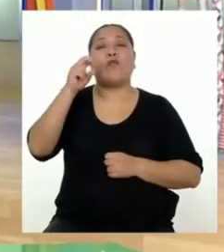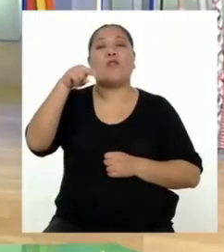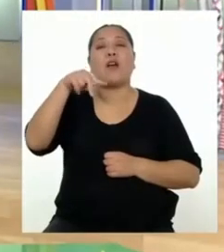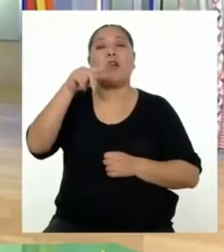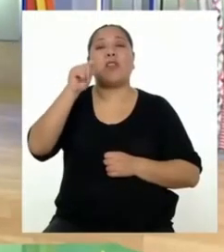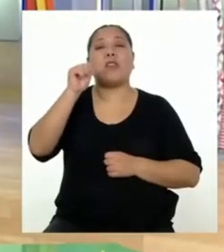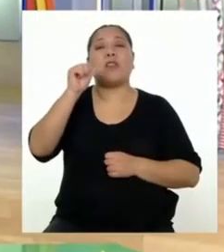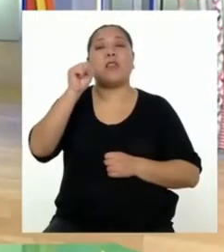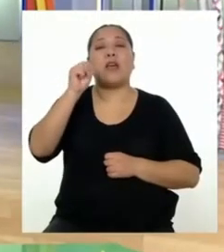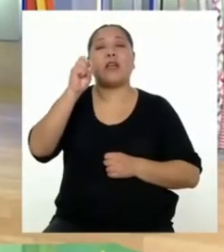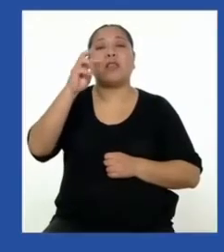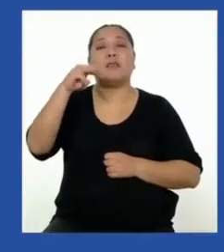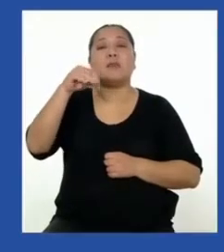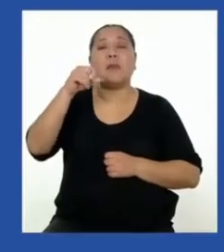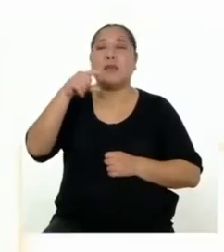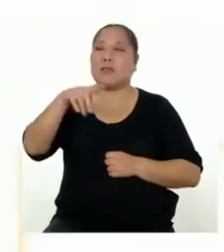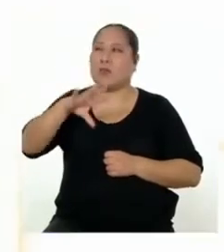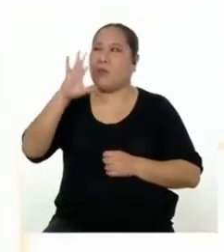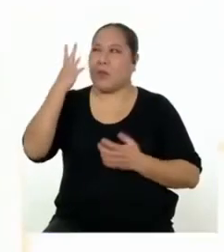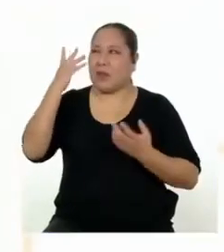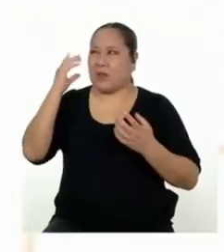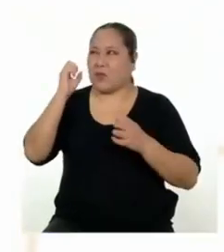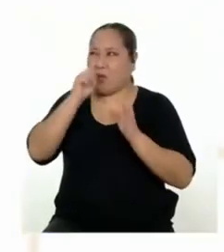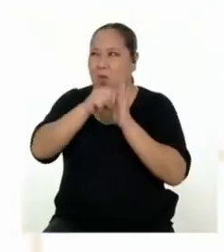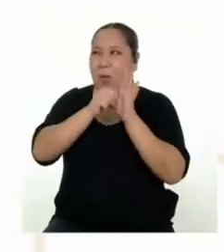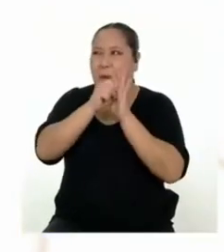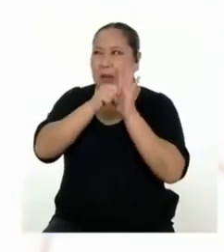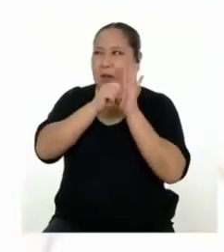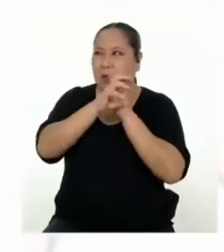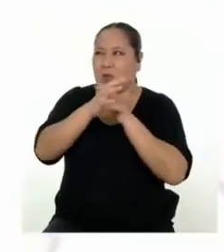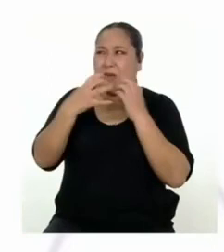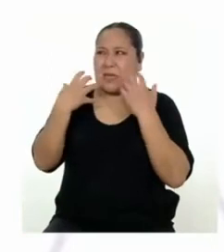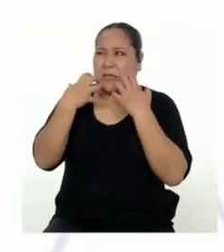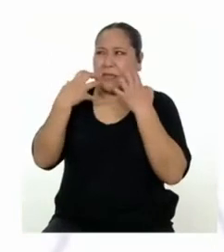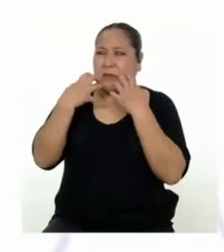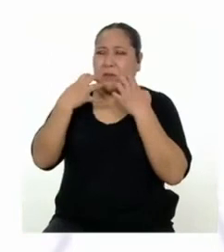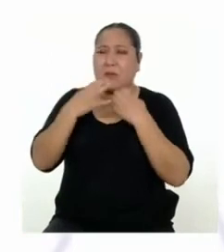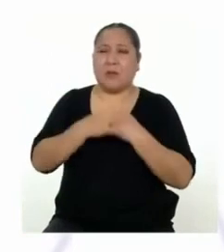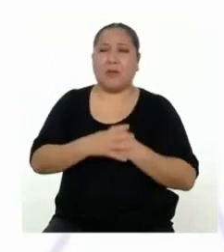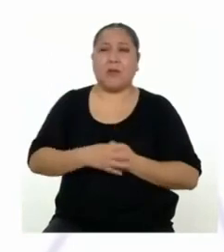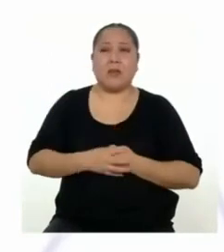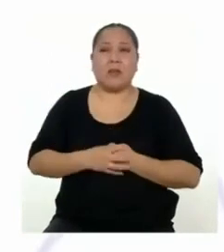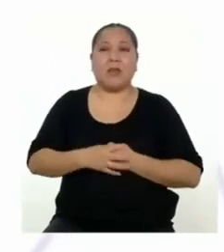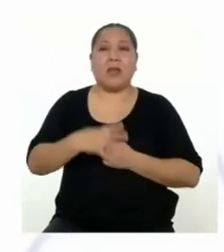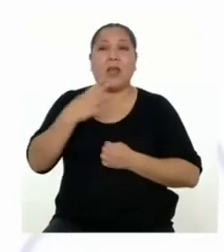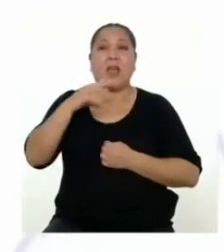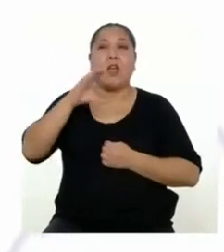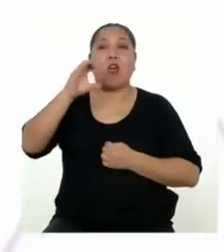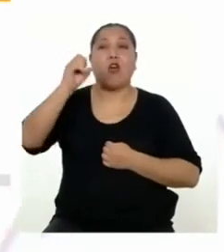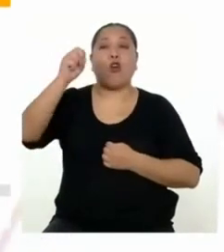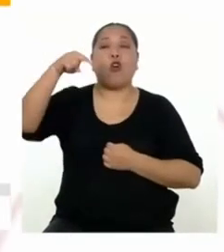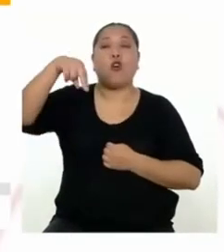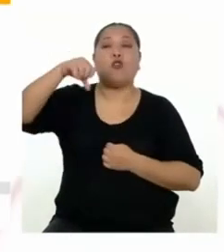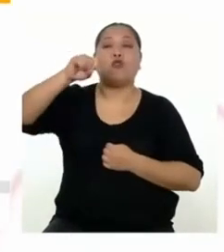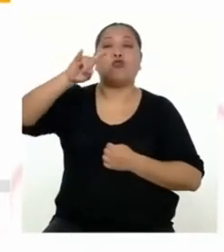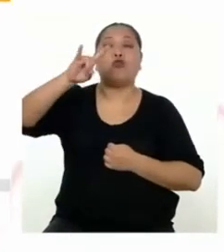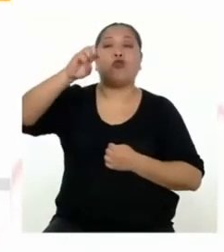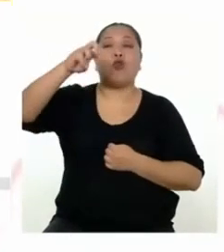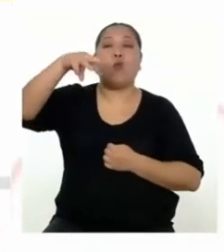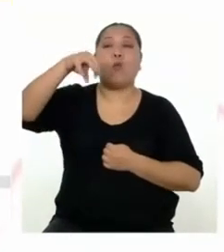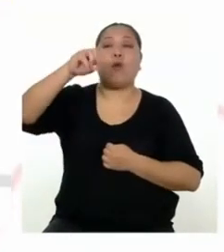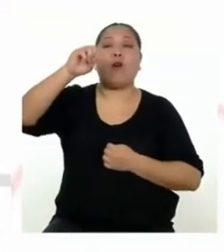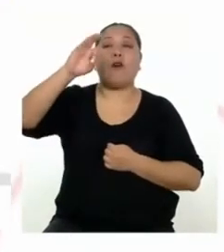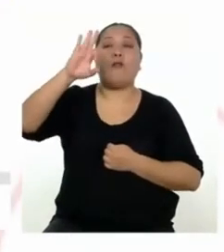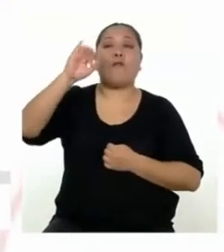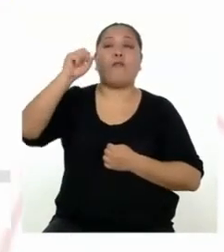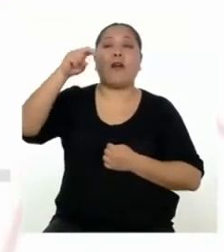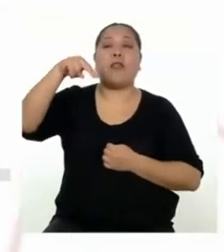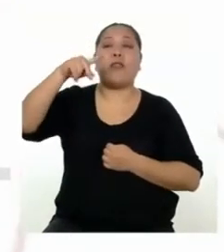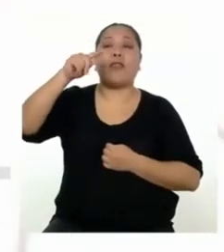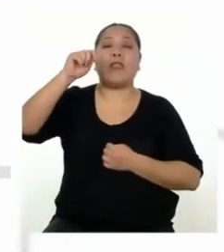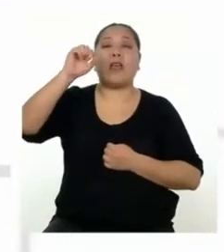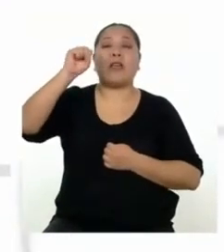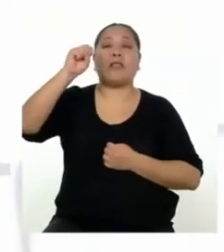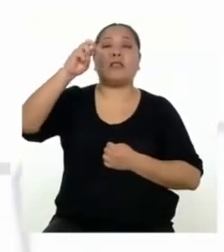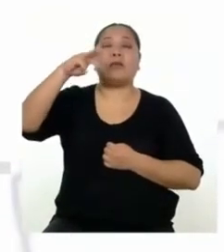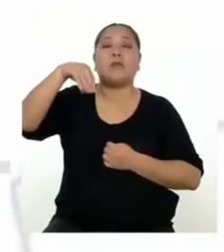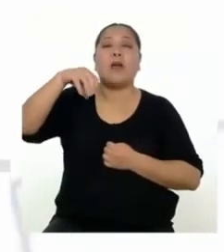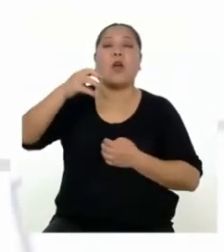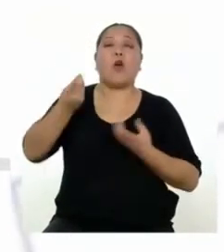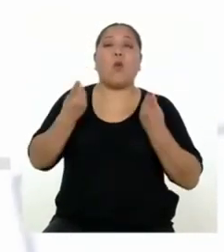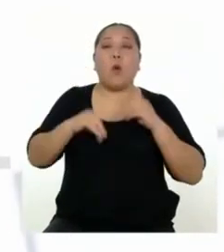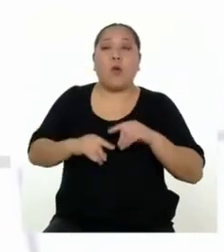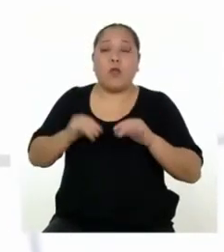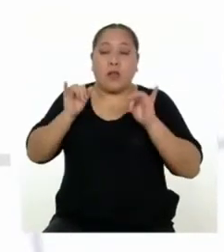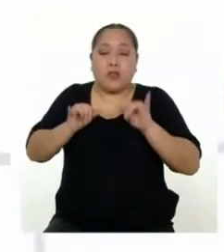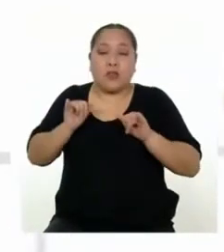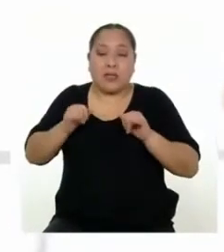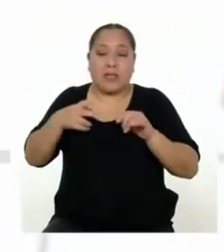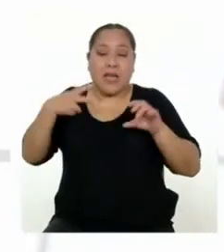suena a una película de terror, profesora. Mira, el consumo fantasma es el que tenemos cuando dejamos conectados